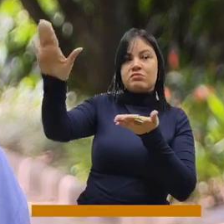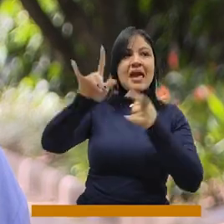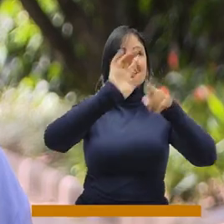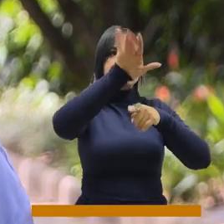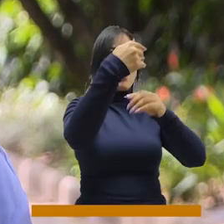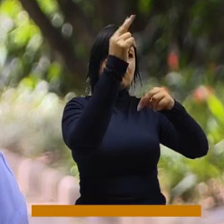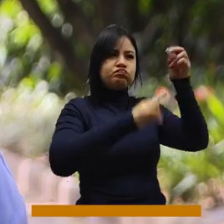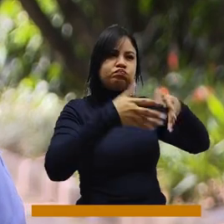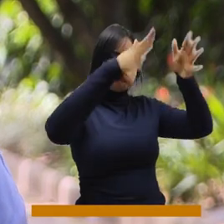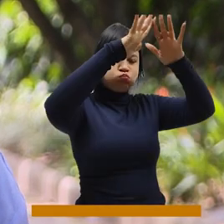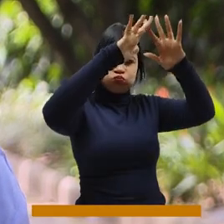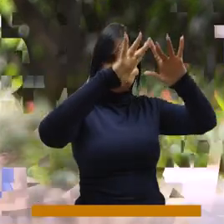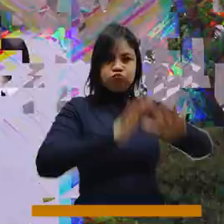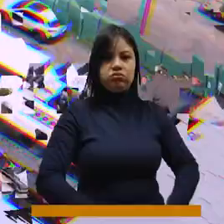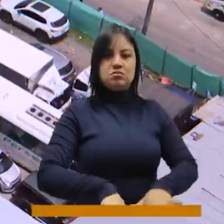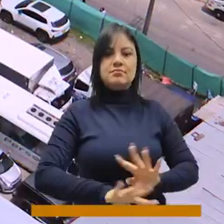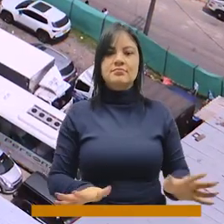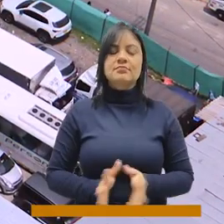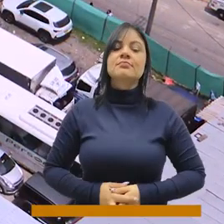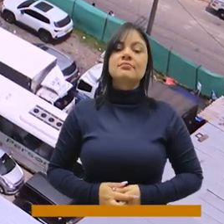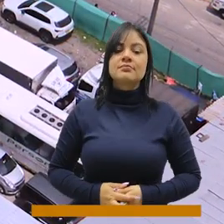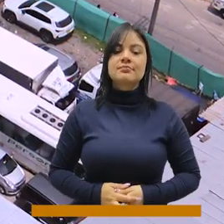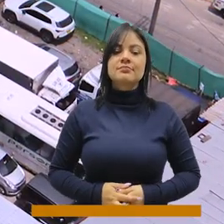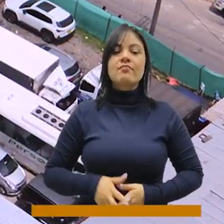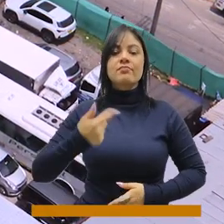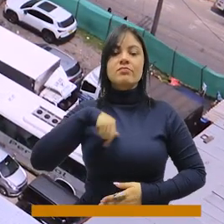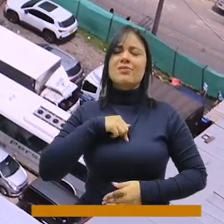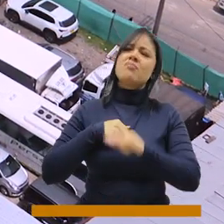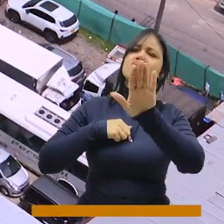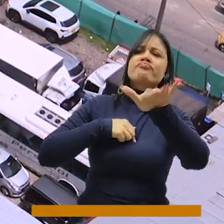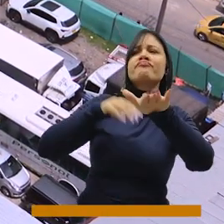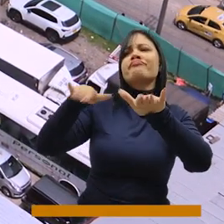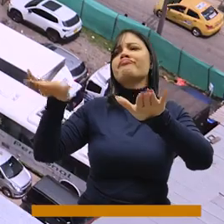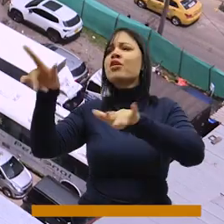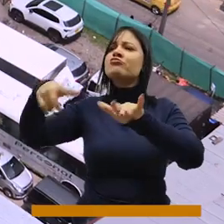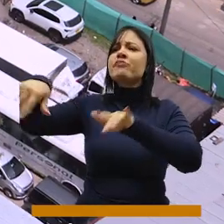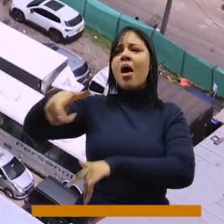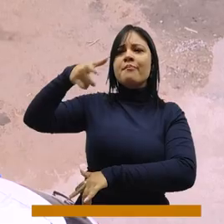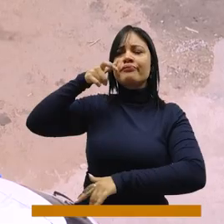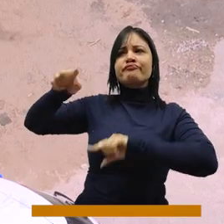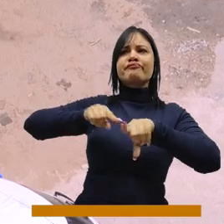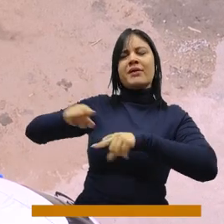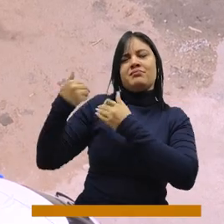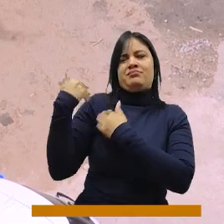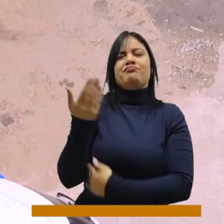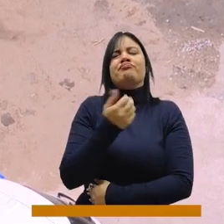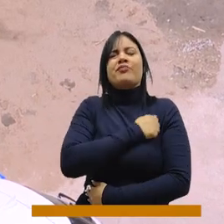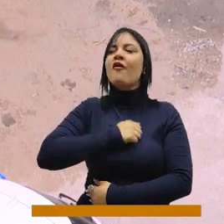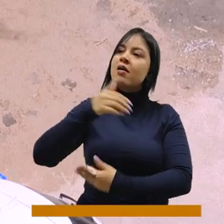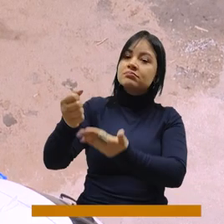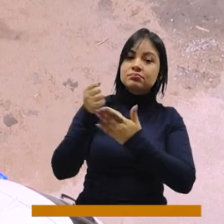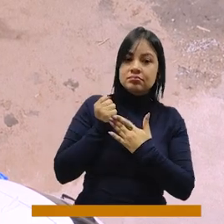esas construcciones ilegales. Llamamos a todos los centros territoriales a que nos ayuden, a que no permitamos